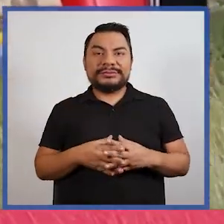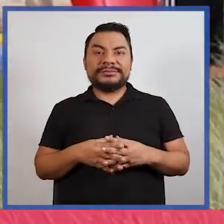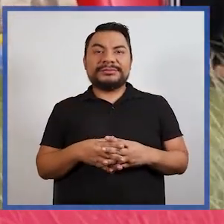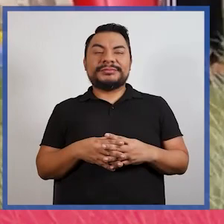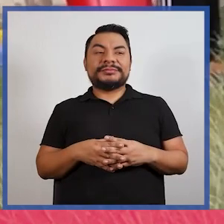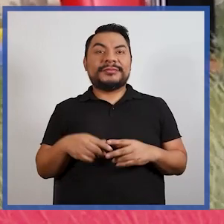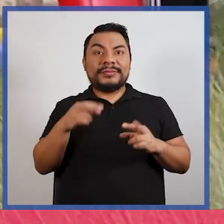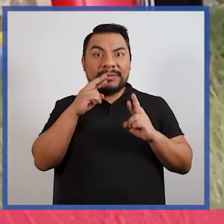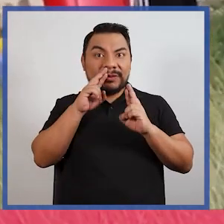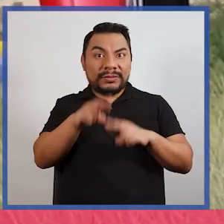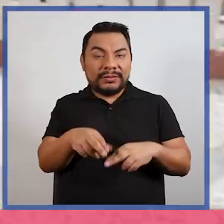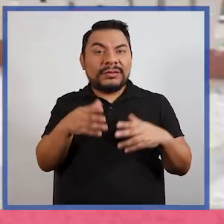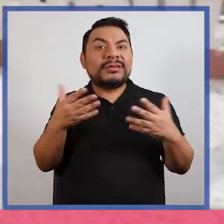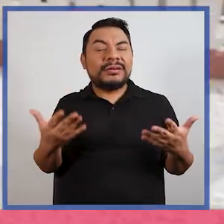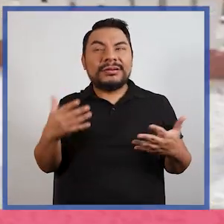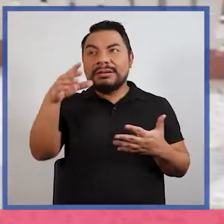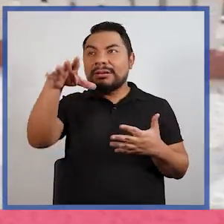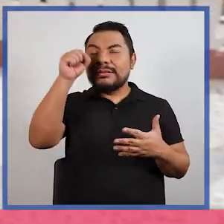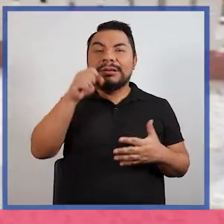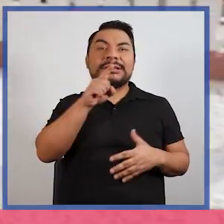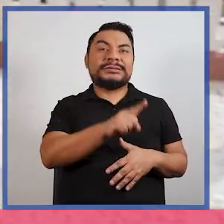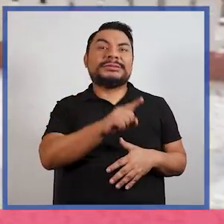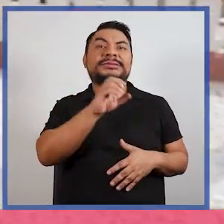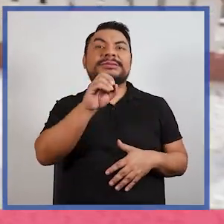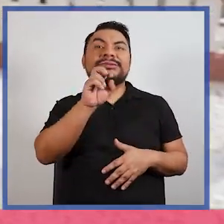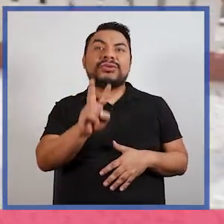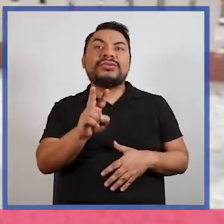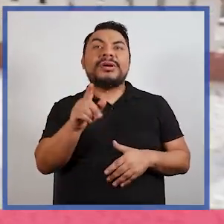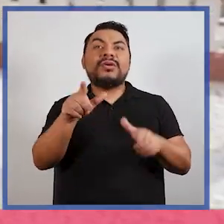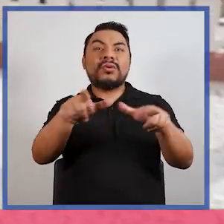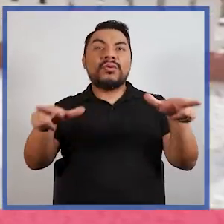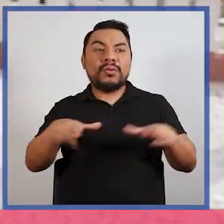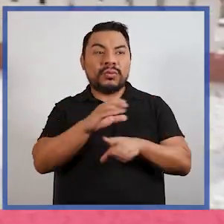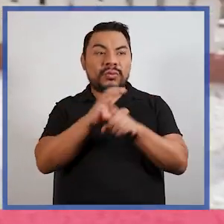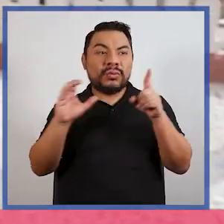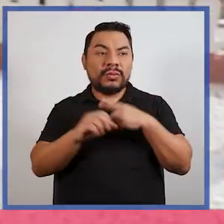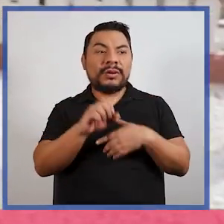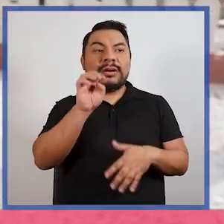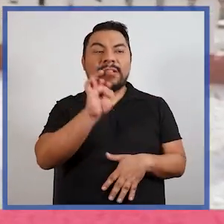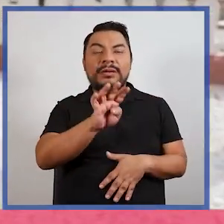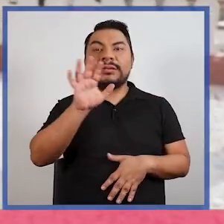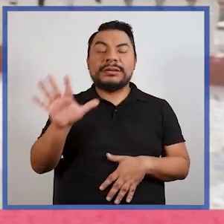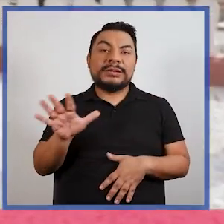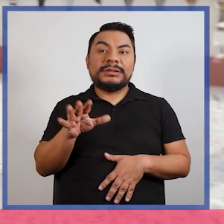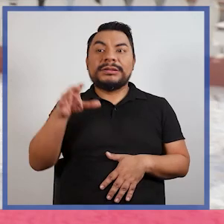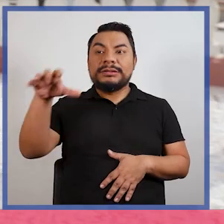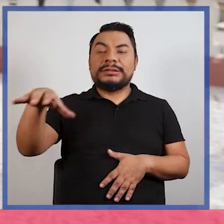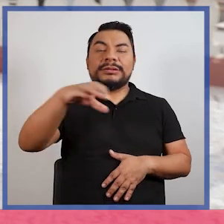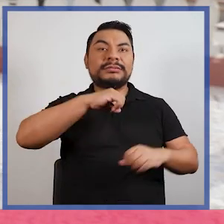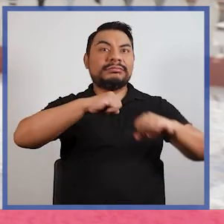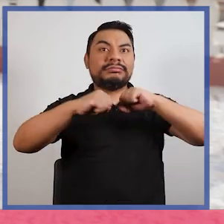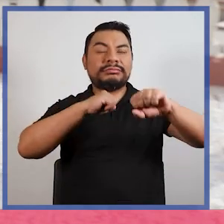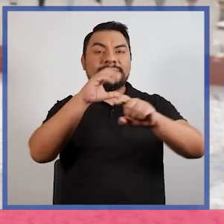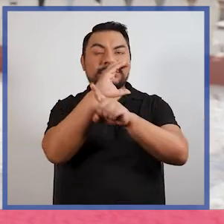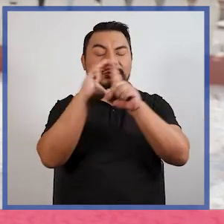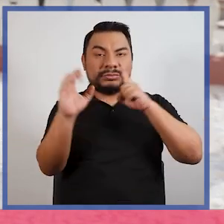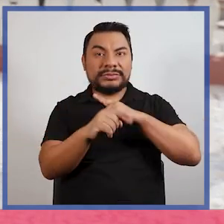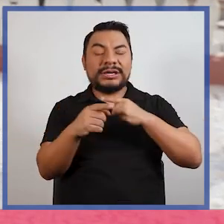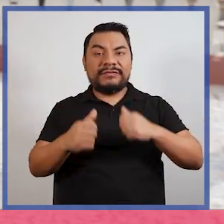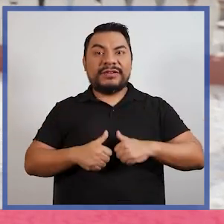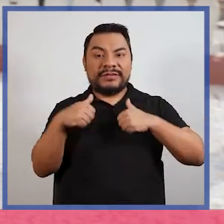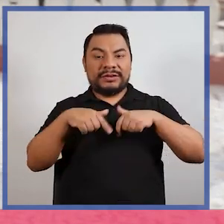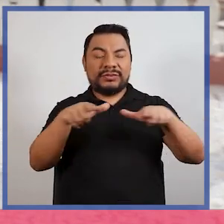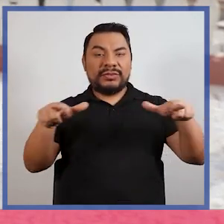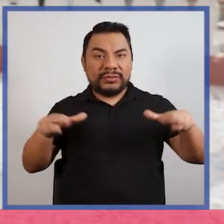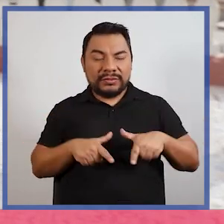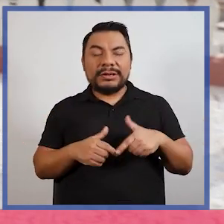Como resultado hemos mapeado 112 espacios culturales y alrededor de 45 agendas culturales que conviven en